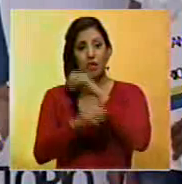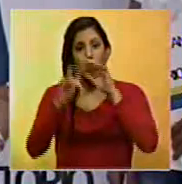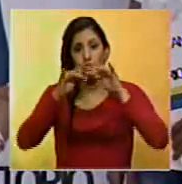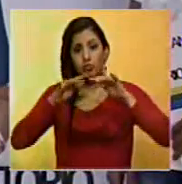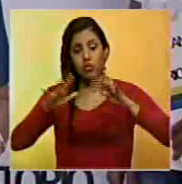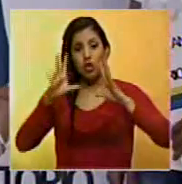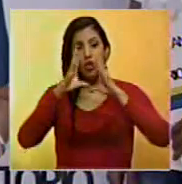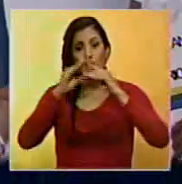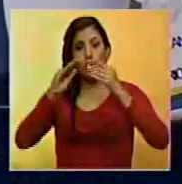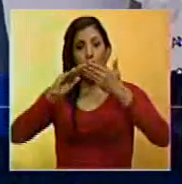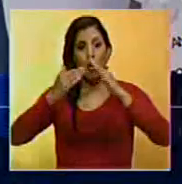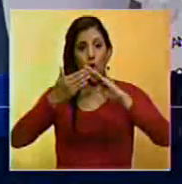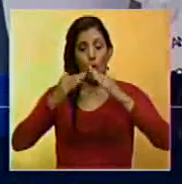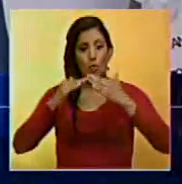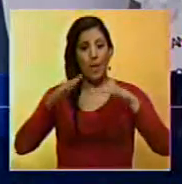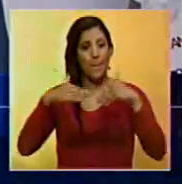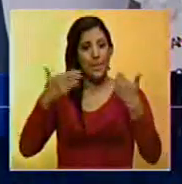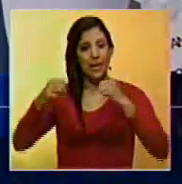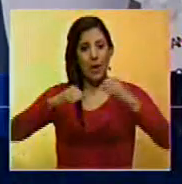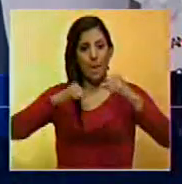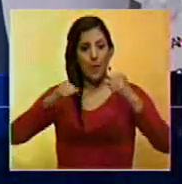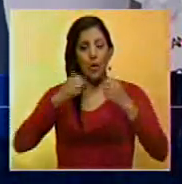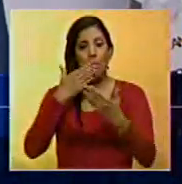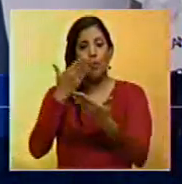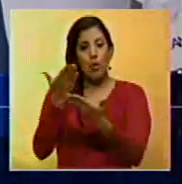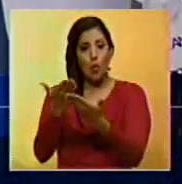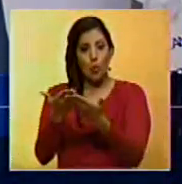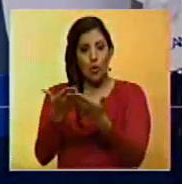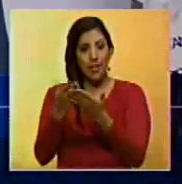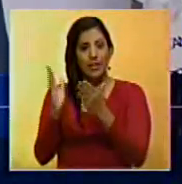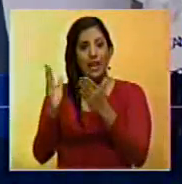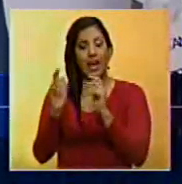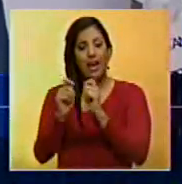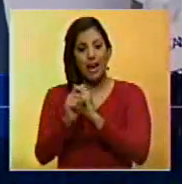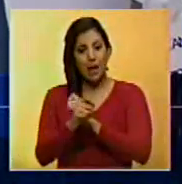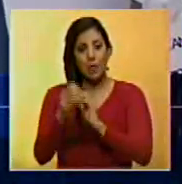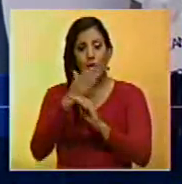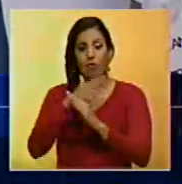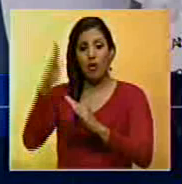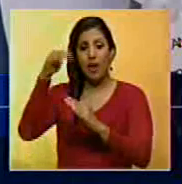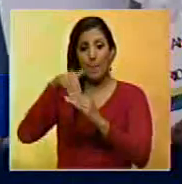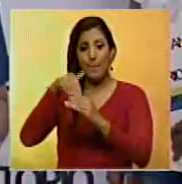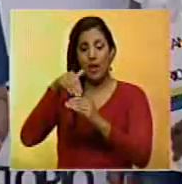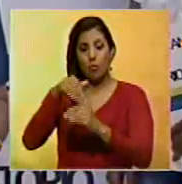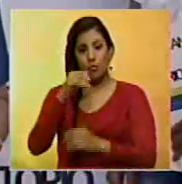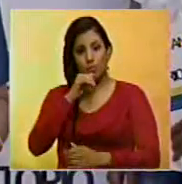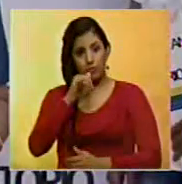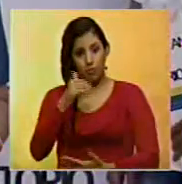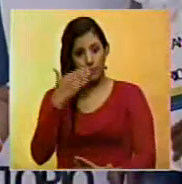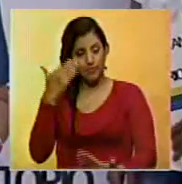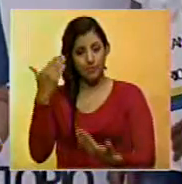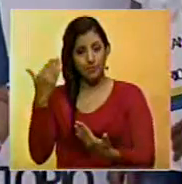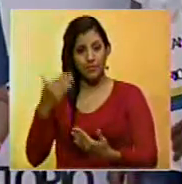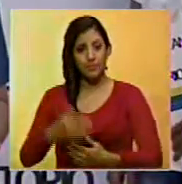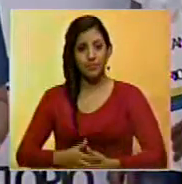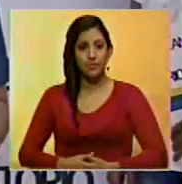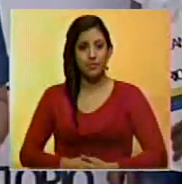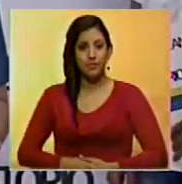todas las comunidades del territorio insular para activar la propuesta de referéndum revocatorio. En el estado de Nueva Esparta, María Marcano, Noticiero,